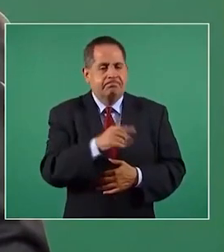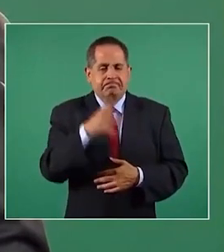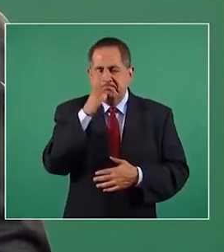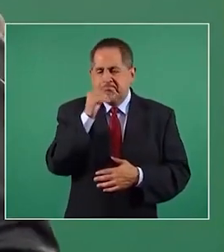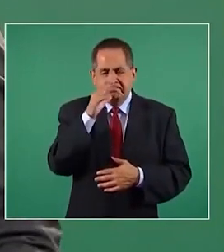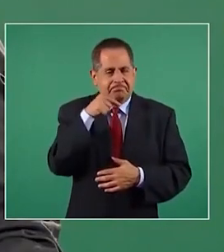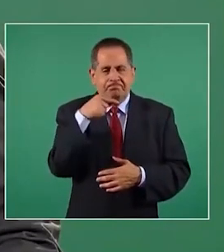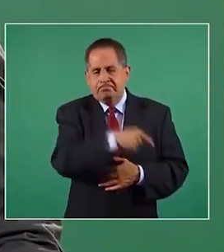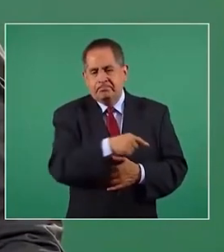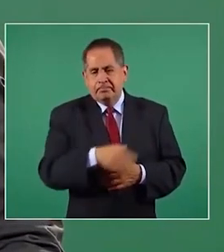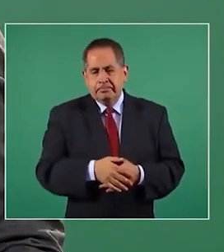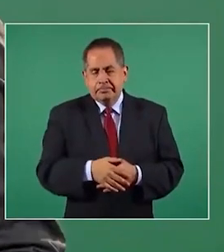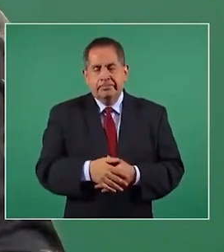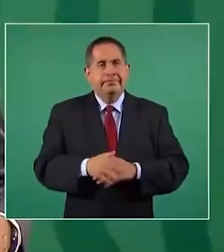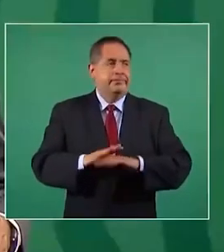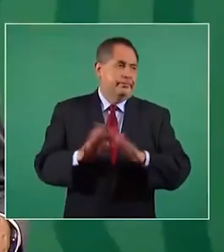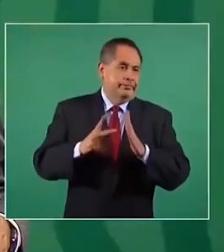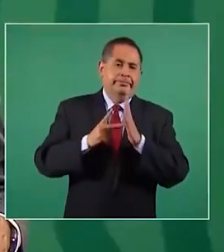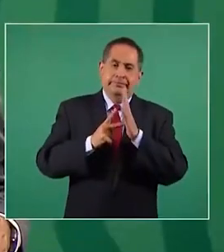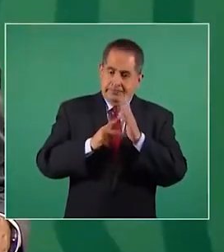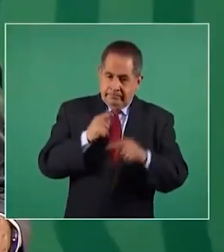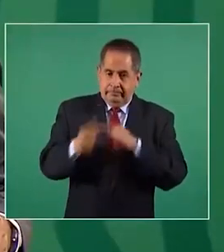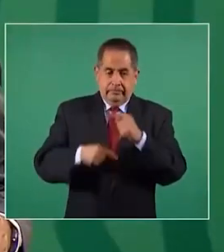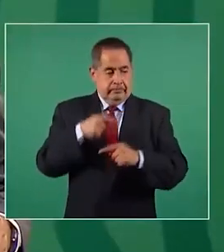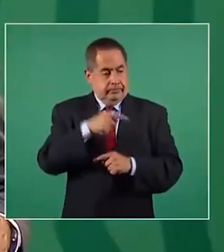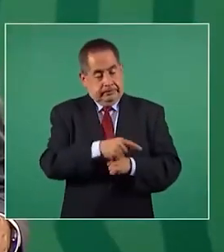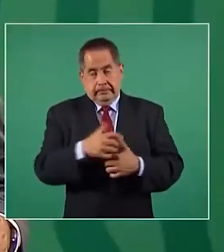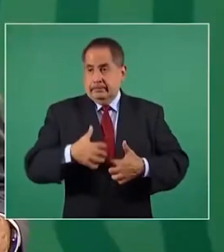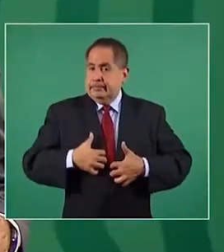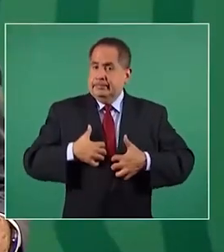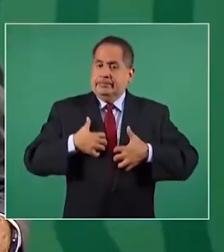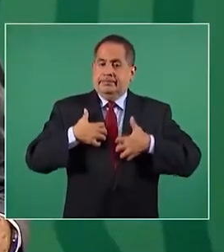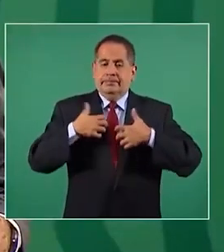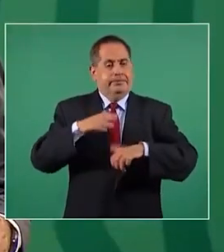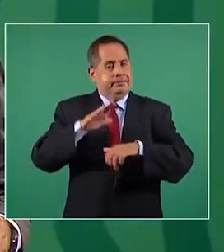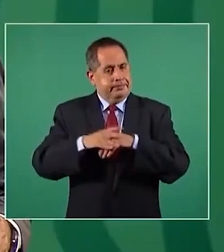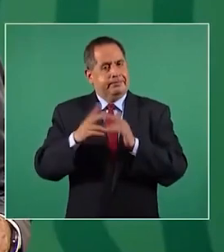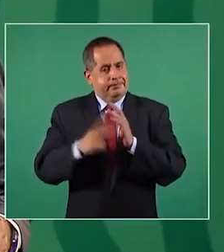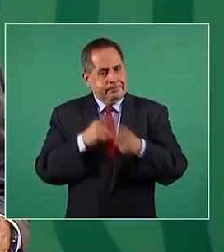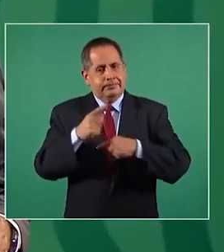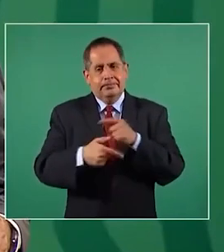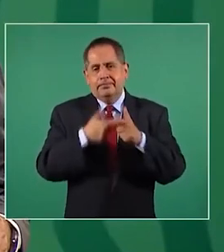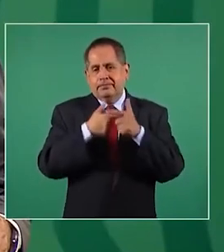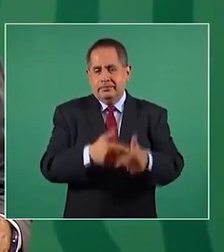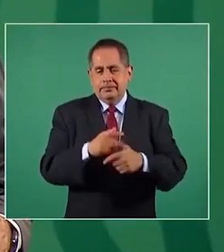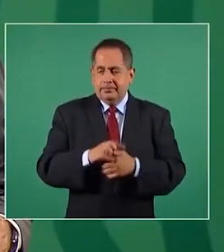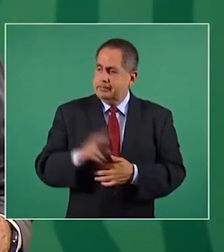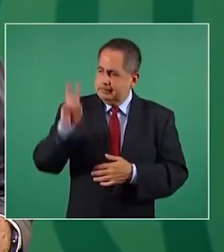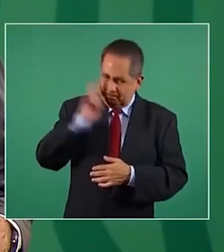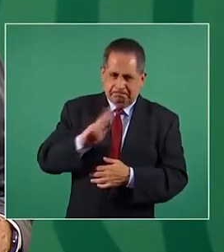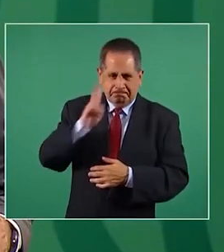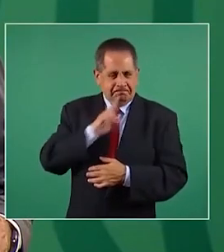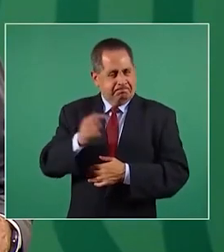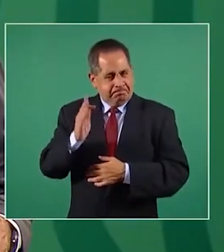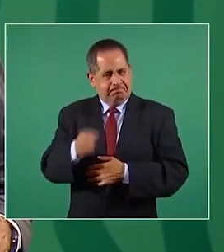y ahora viene de nuevo otro desafío,